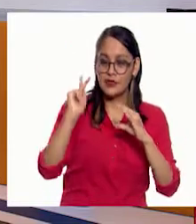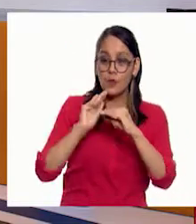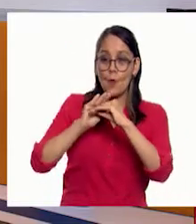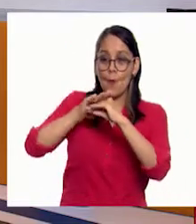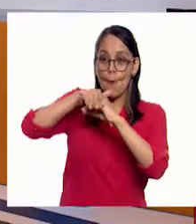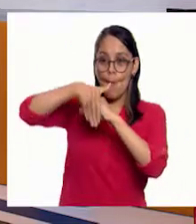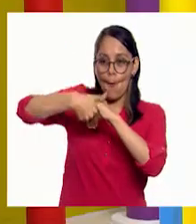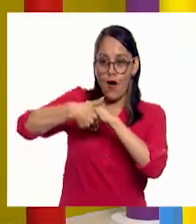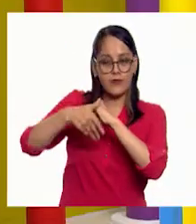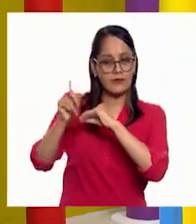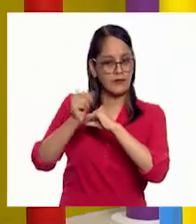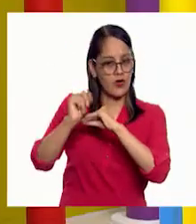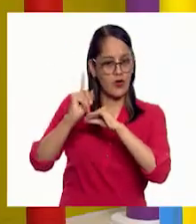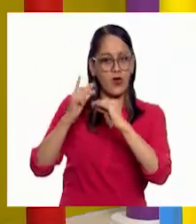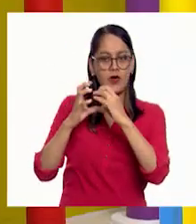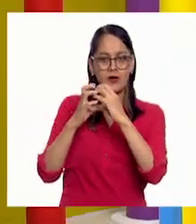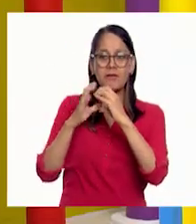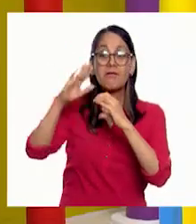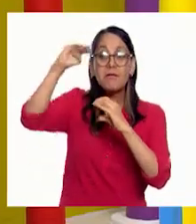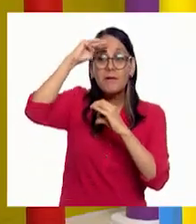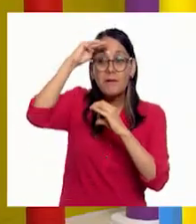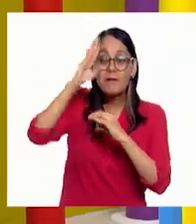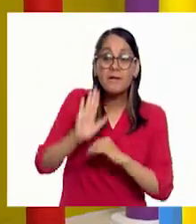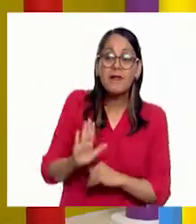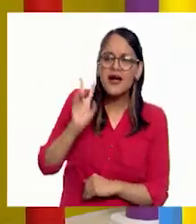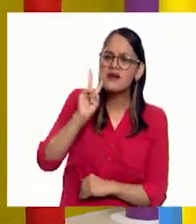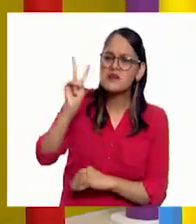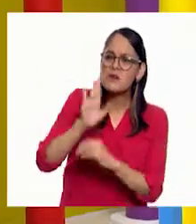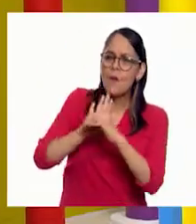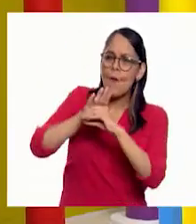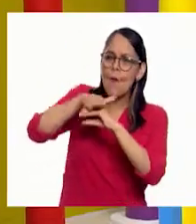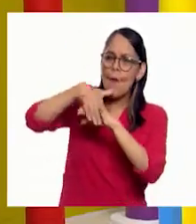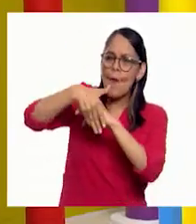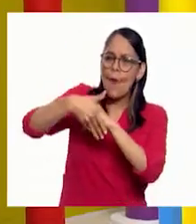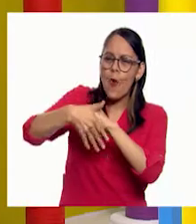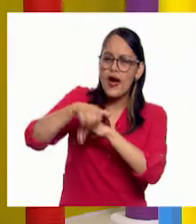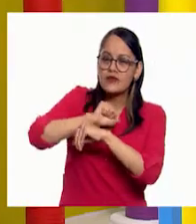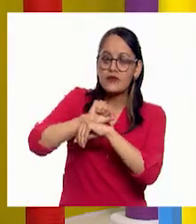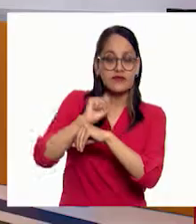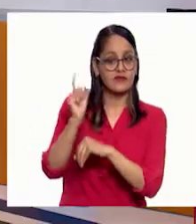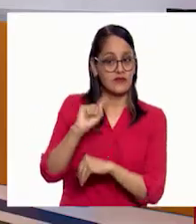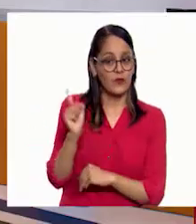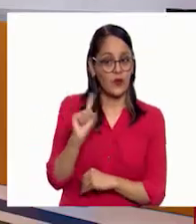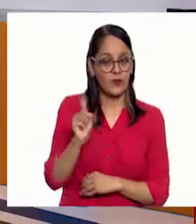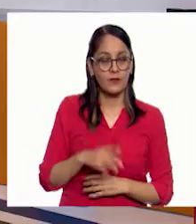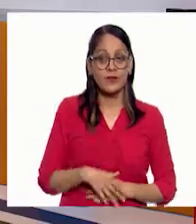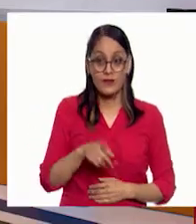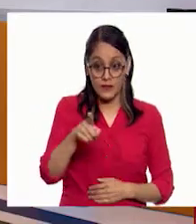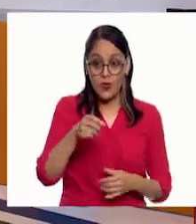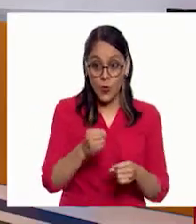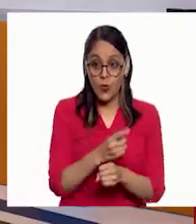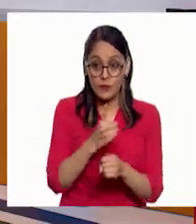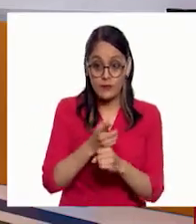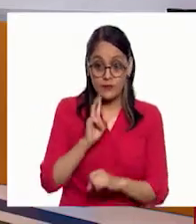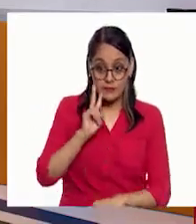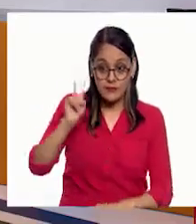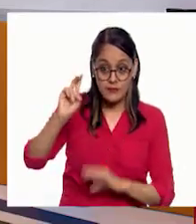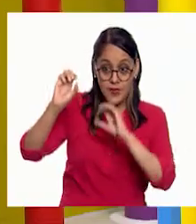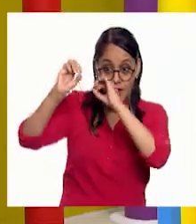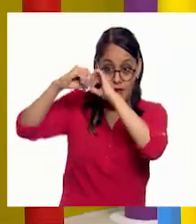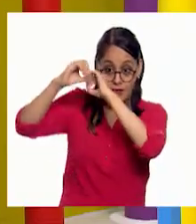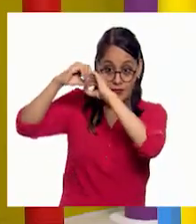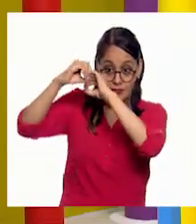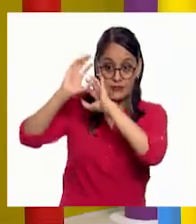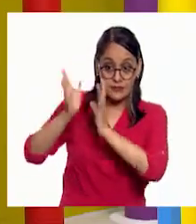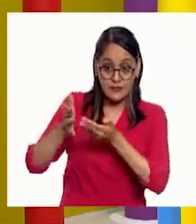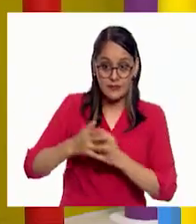pareciera desde donde la vemos que es así, lisita, lisita, bien bonita, pero no. ¿Pero alguna vez has tenido la oportunidad de verla en un telescopio? Alguna vez